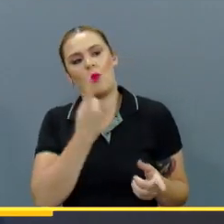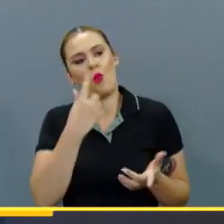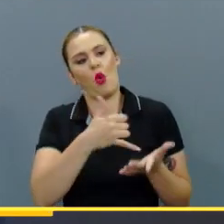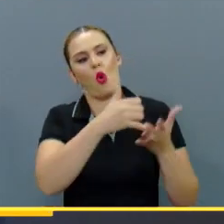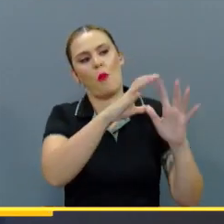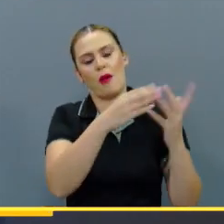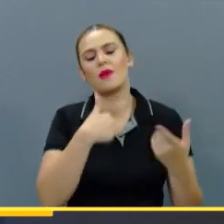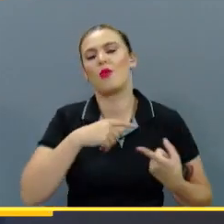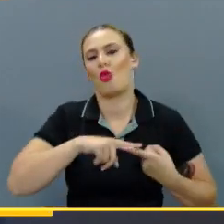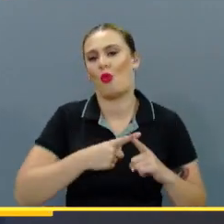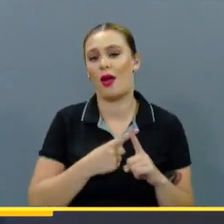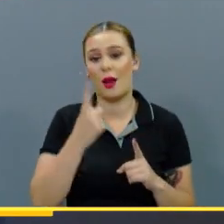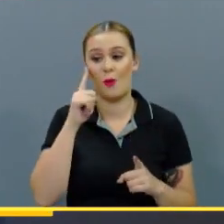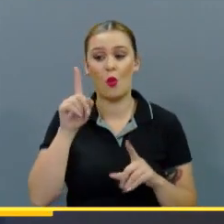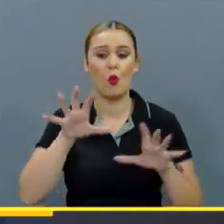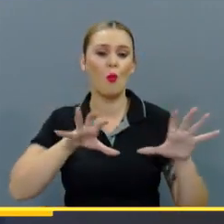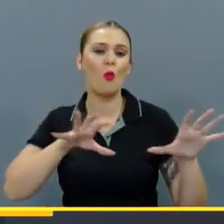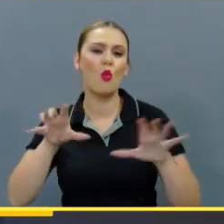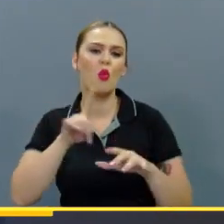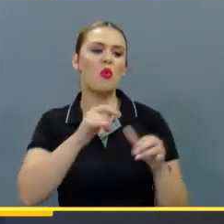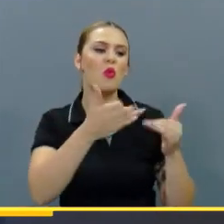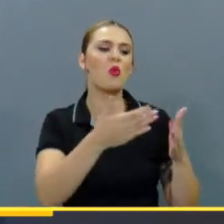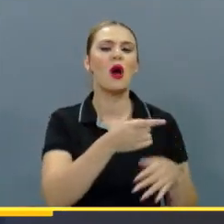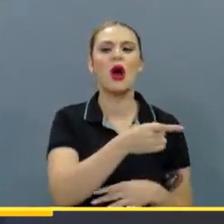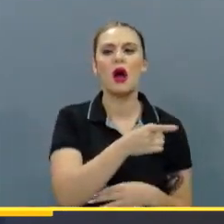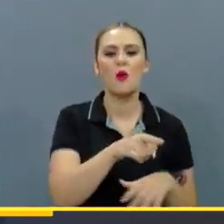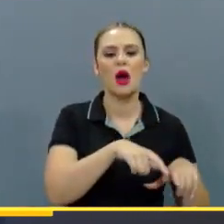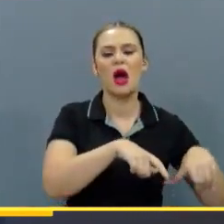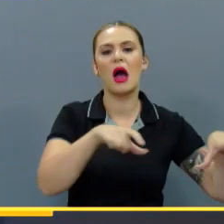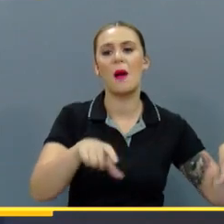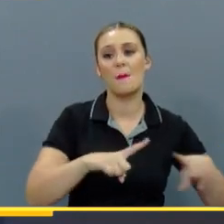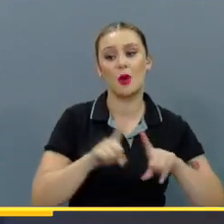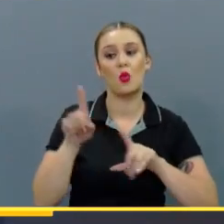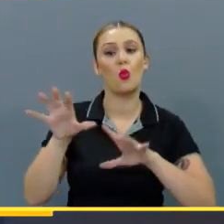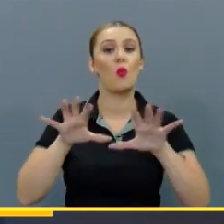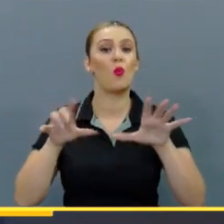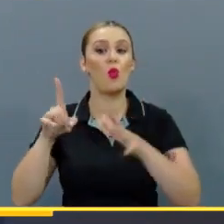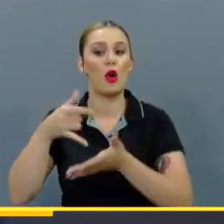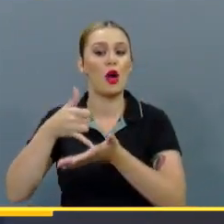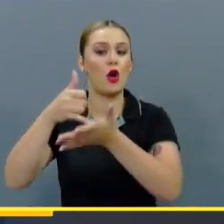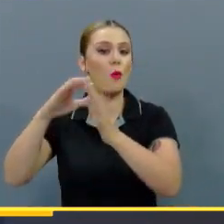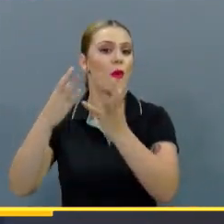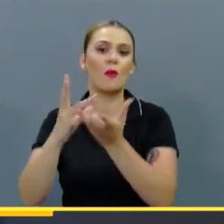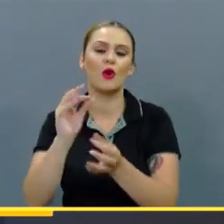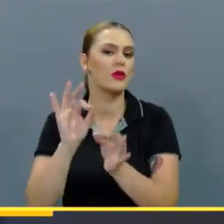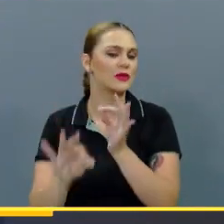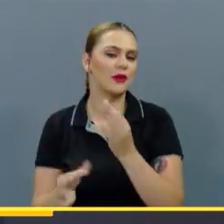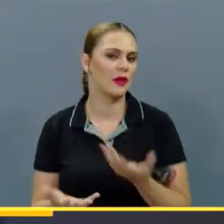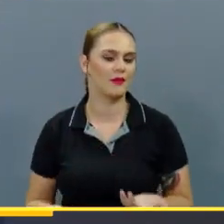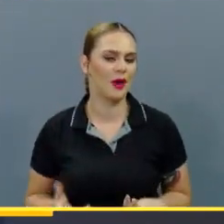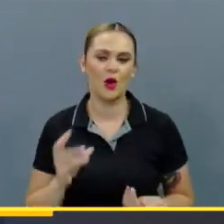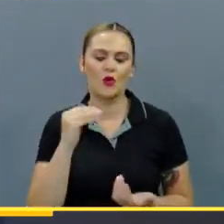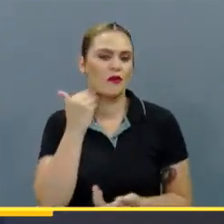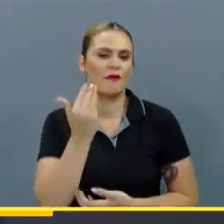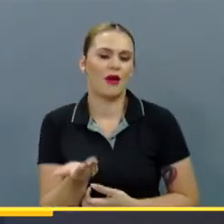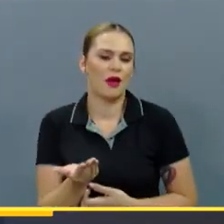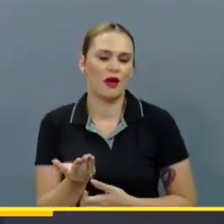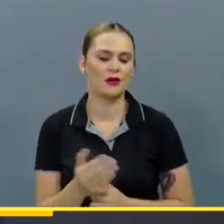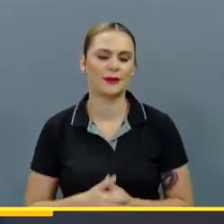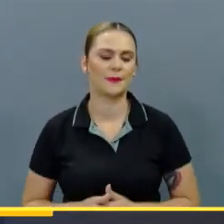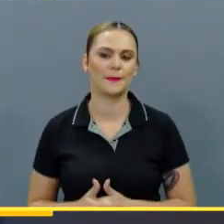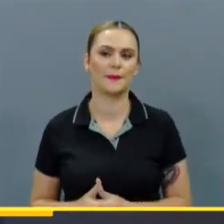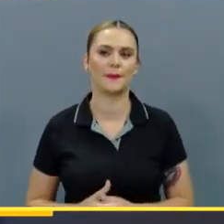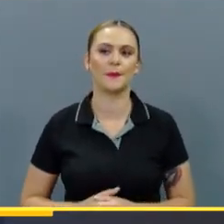del Mundo. Es que para un portero, para un jugador de campo, pero para un portero de una Copa del Mundo no es nada sencillo. No es nada sencillo.